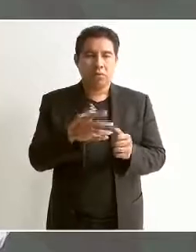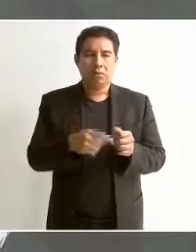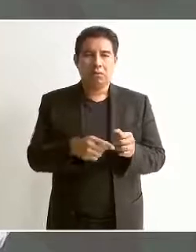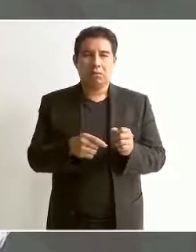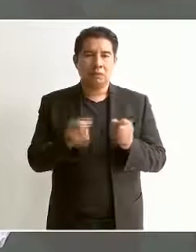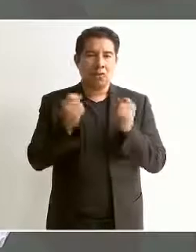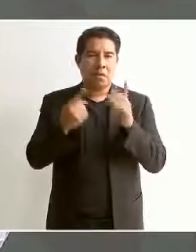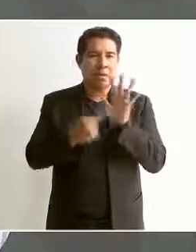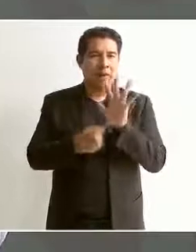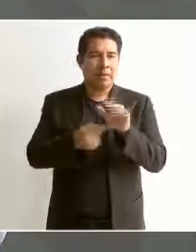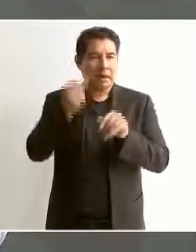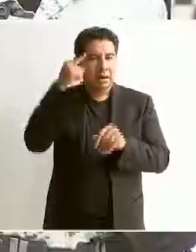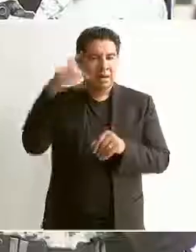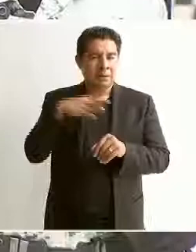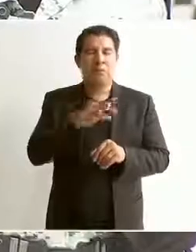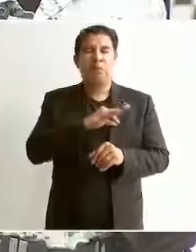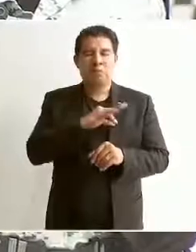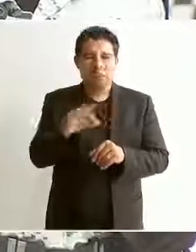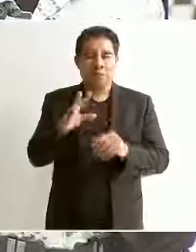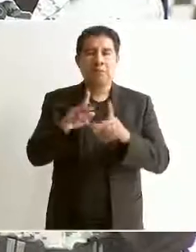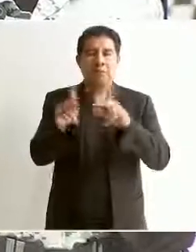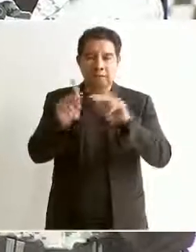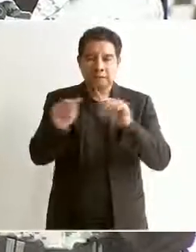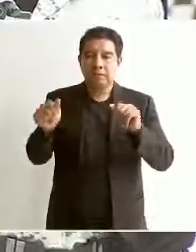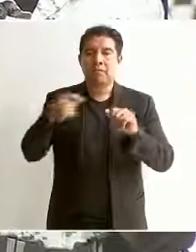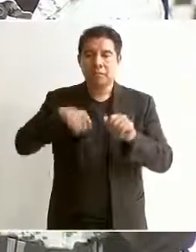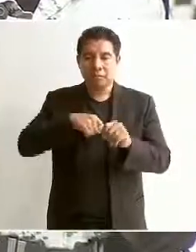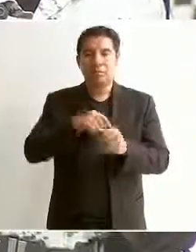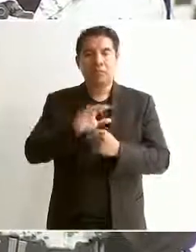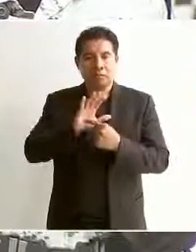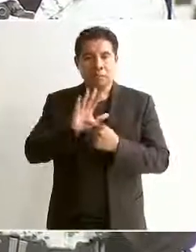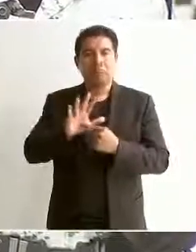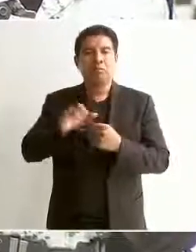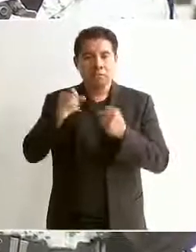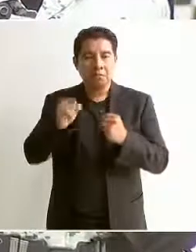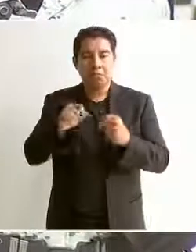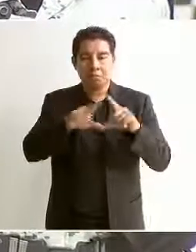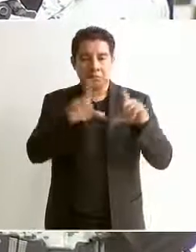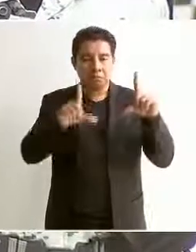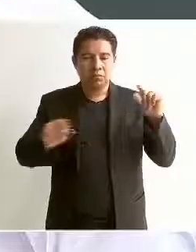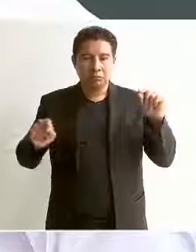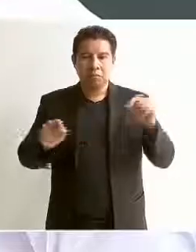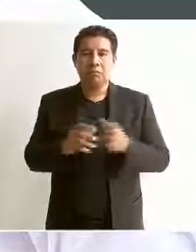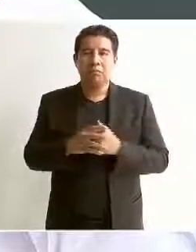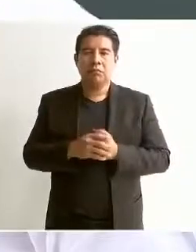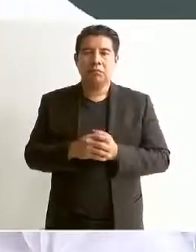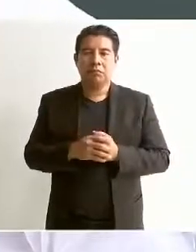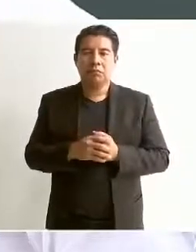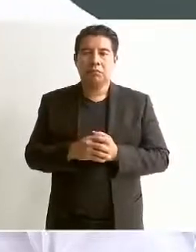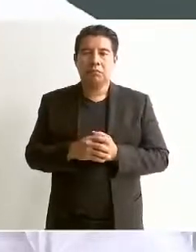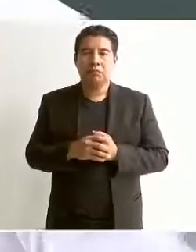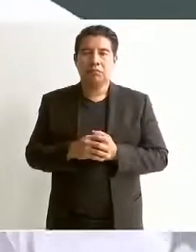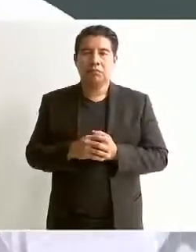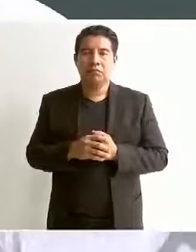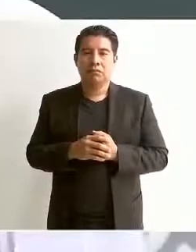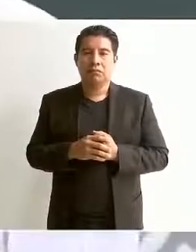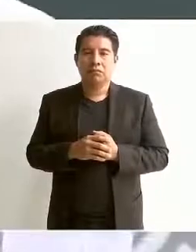de garantizar la paz y la tranquilidad en nuestro país sin